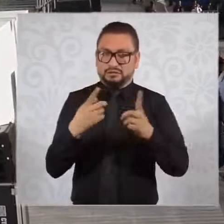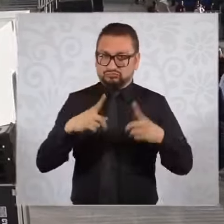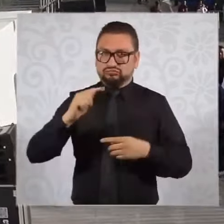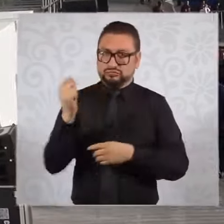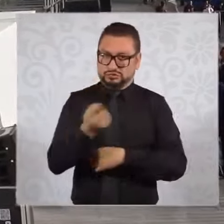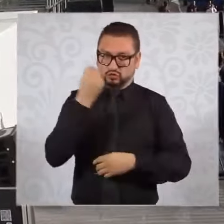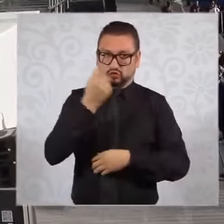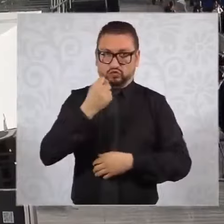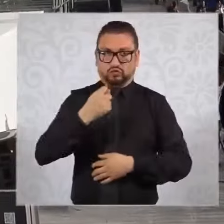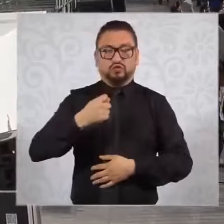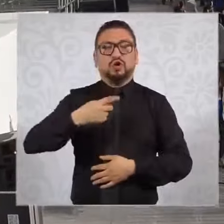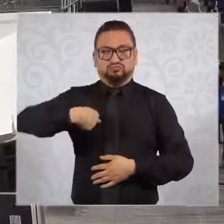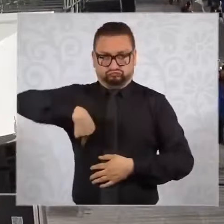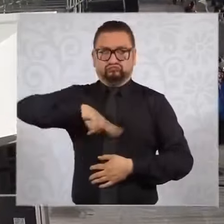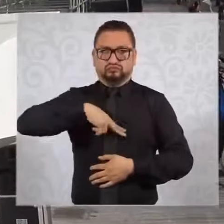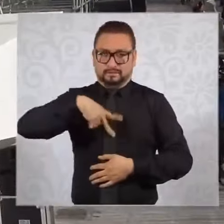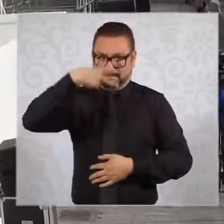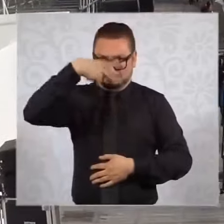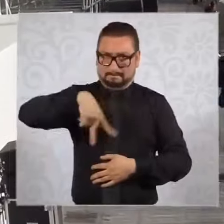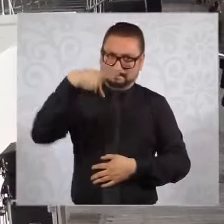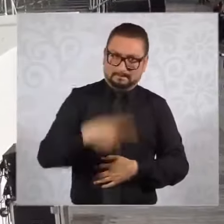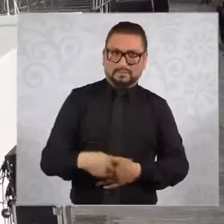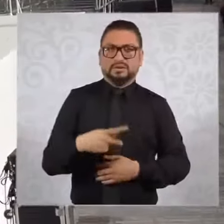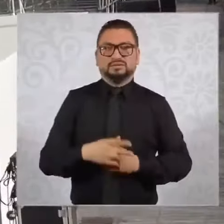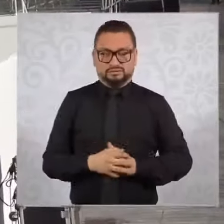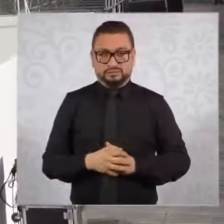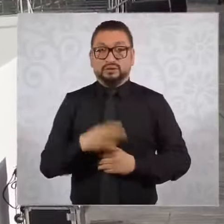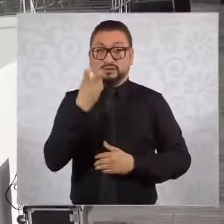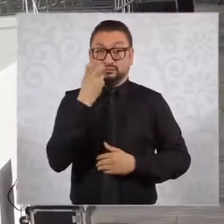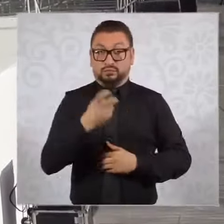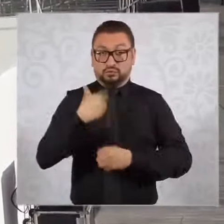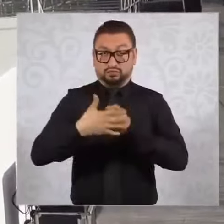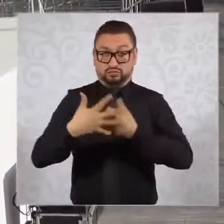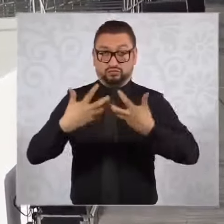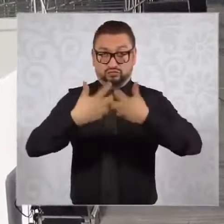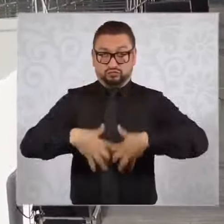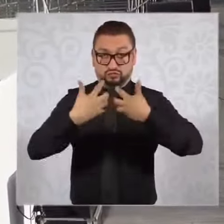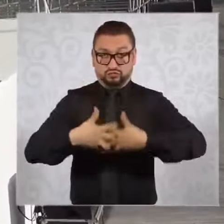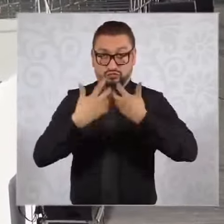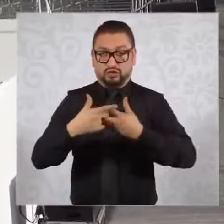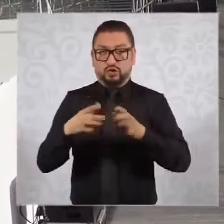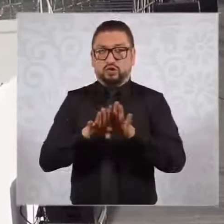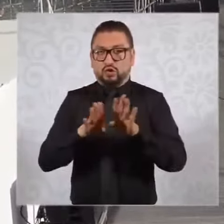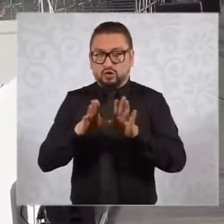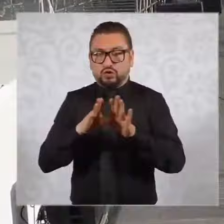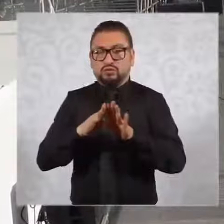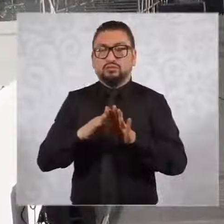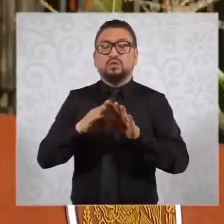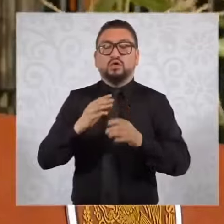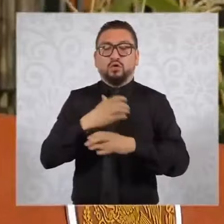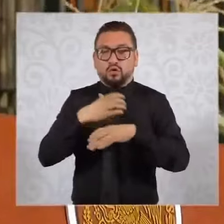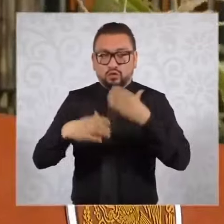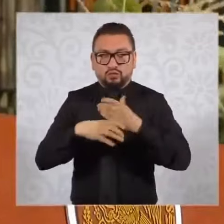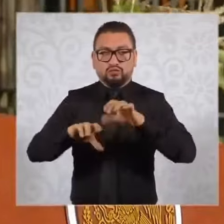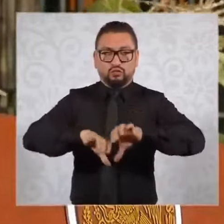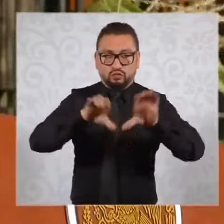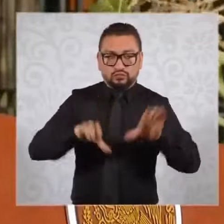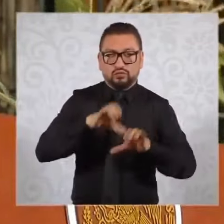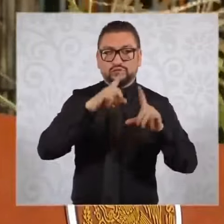Crearemos una fábrica de software público y un centro de